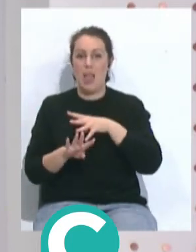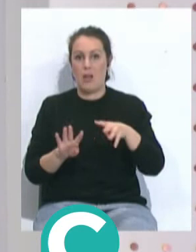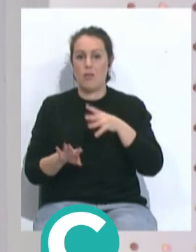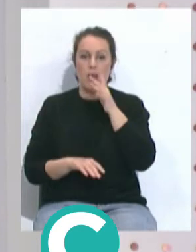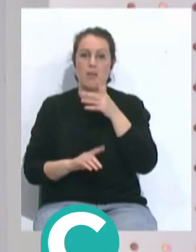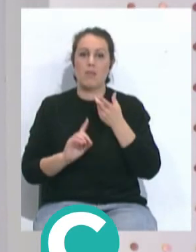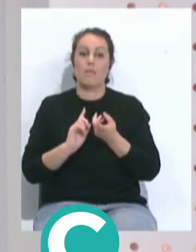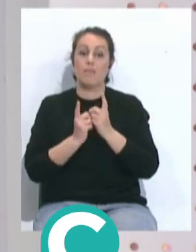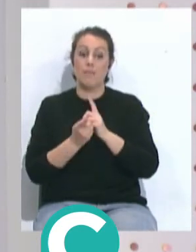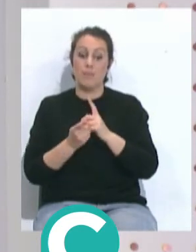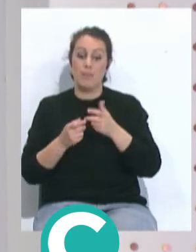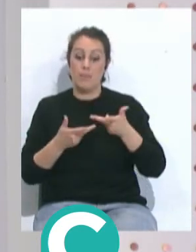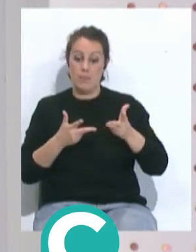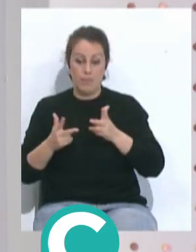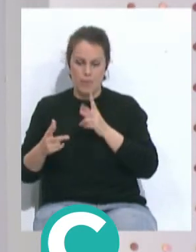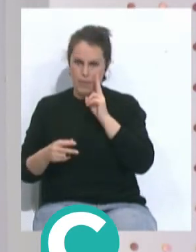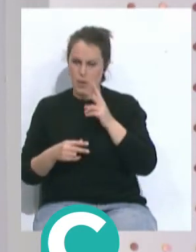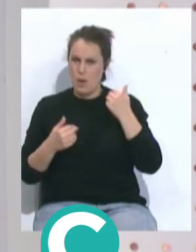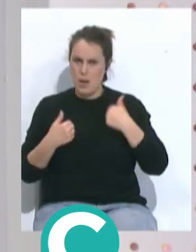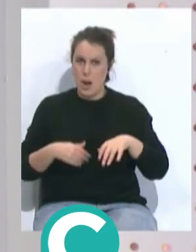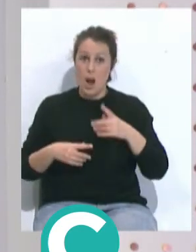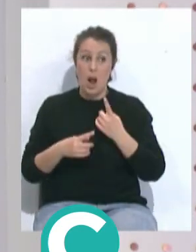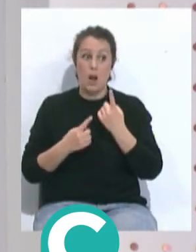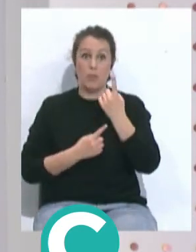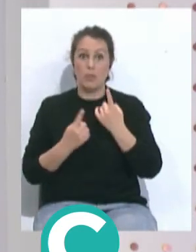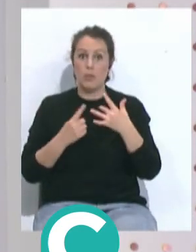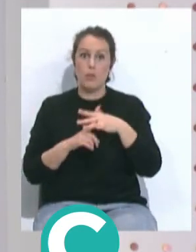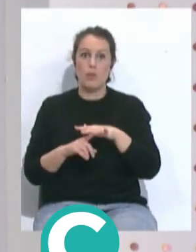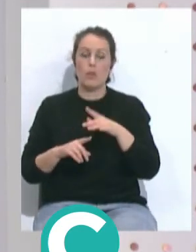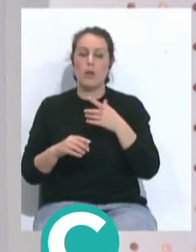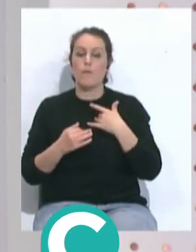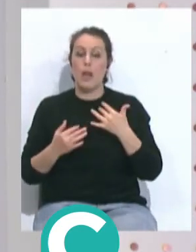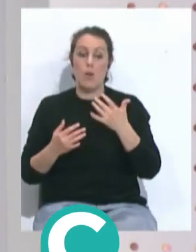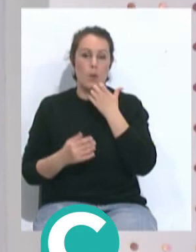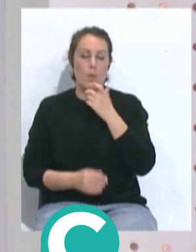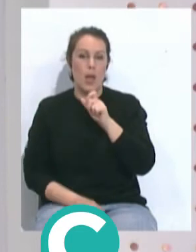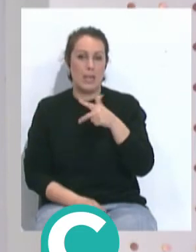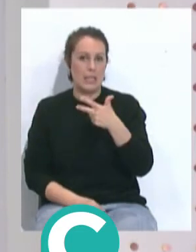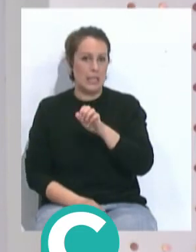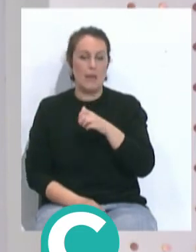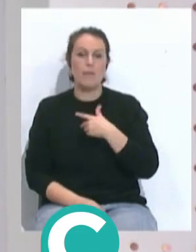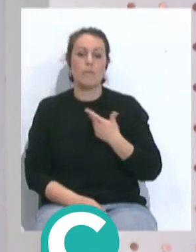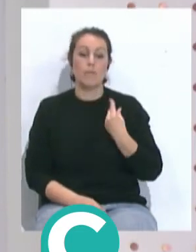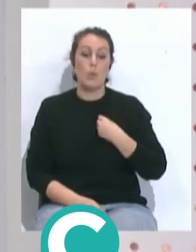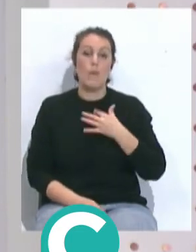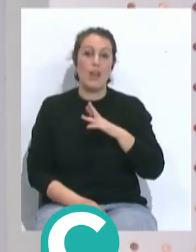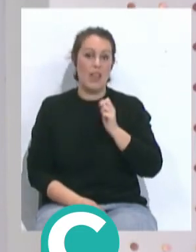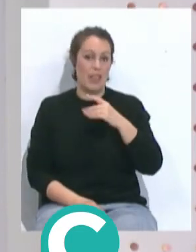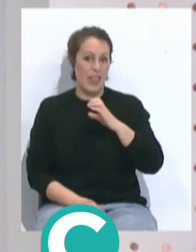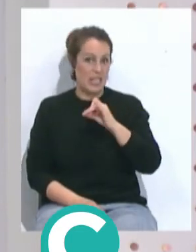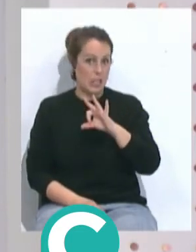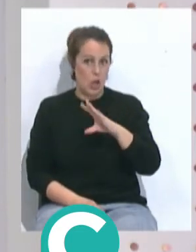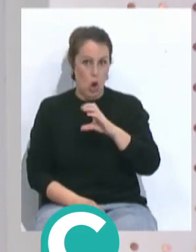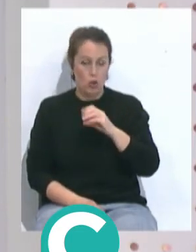las modificaciones en los banquillos de estos equipos, algunos casos como revulsivos, en el caso del Elche de Francisco, que con esa importante